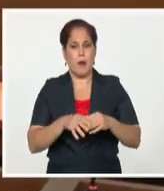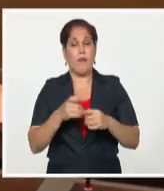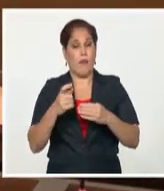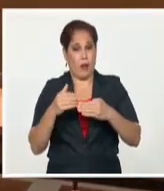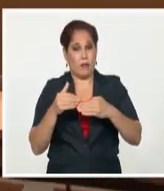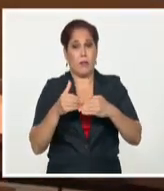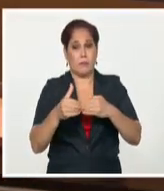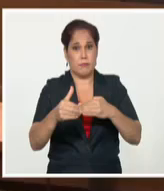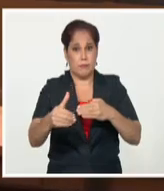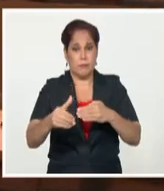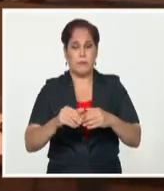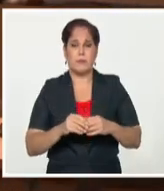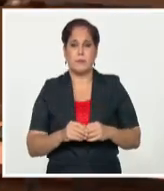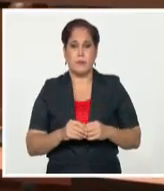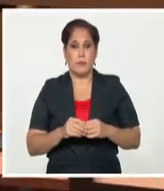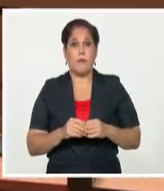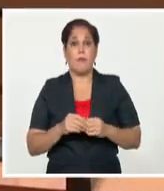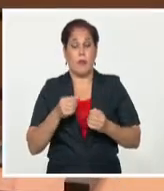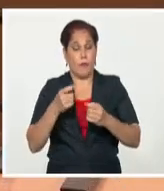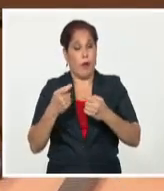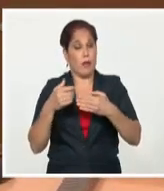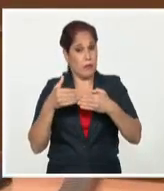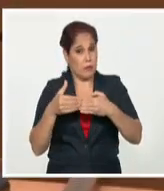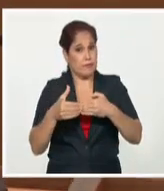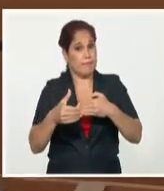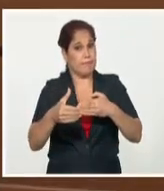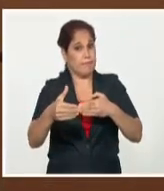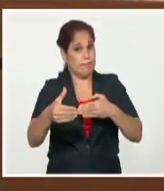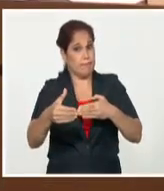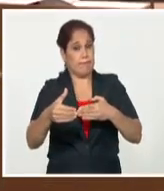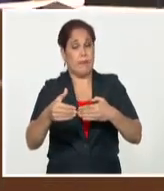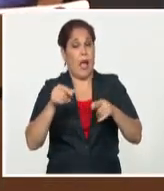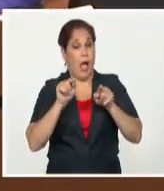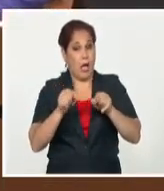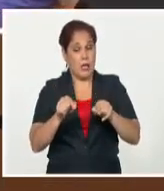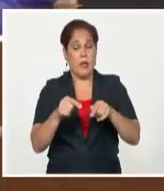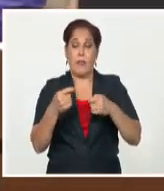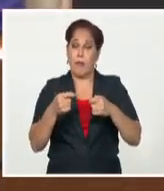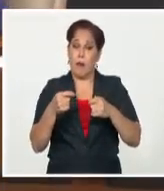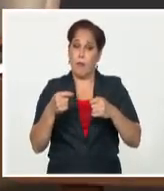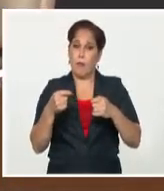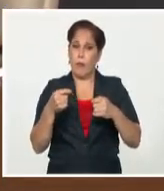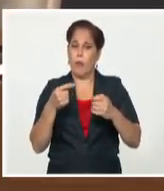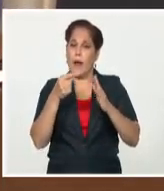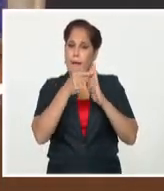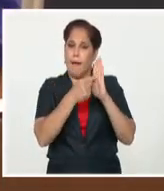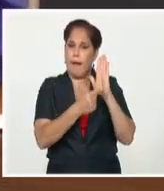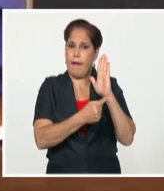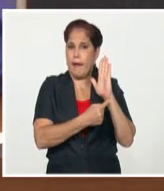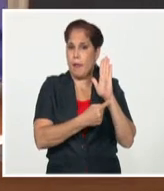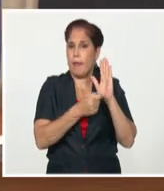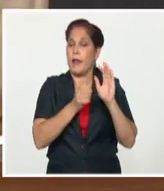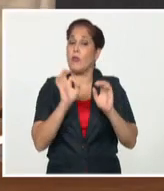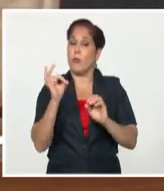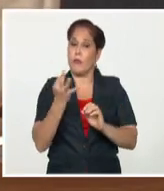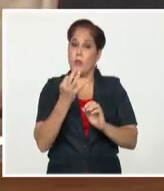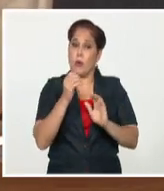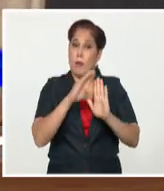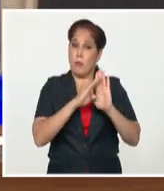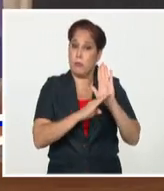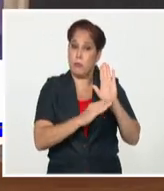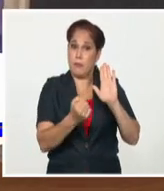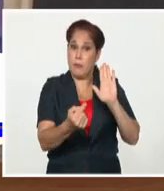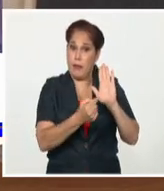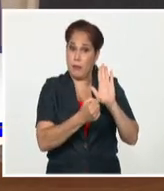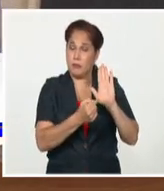camino por andar, cosas en las cuales profundizar, elementos que tenemos que perfeccionar y